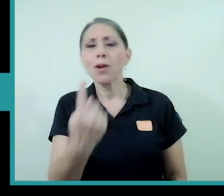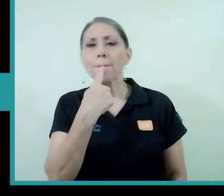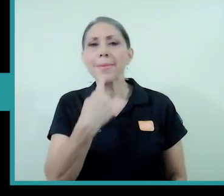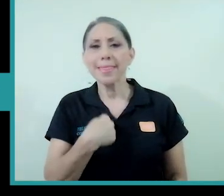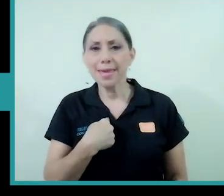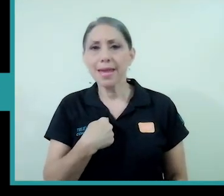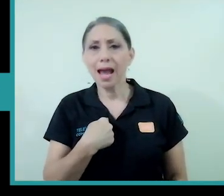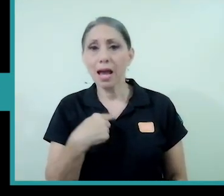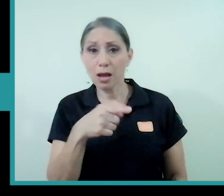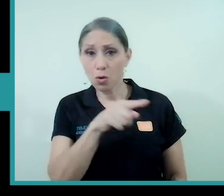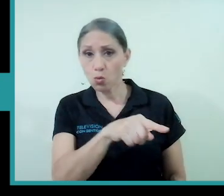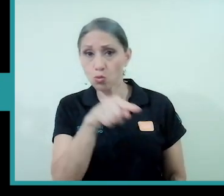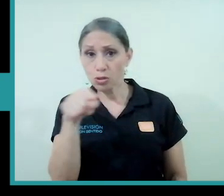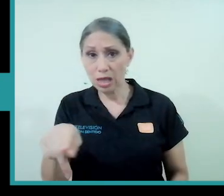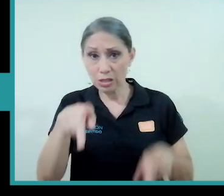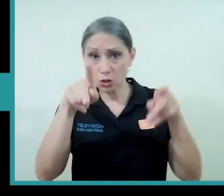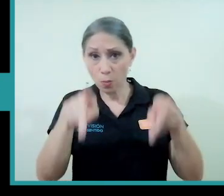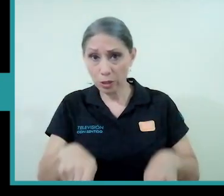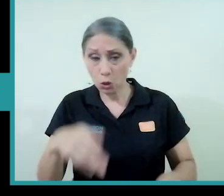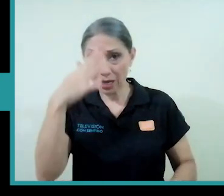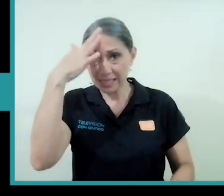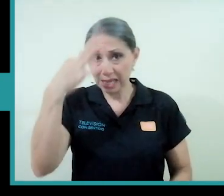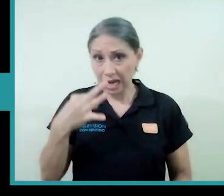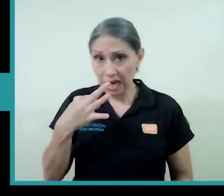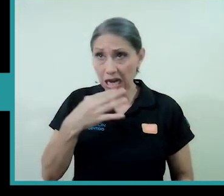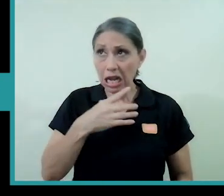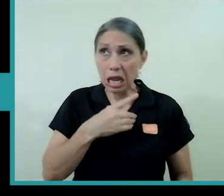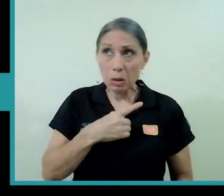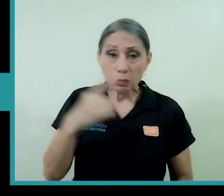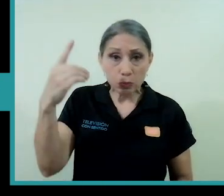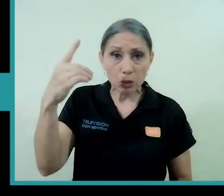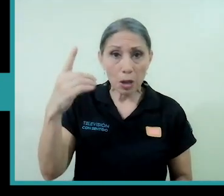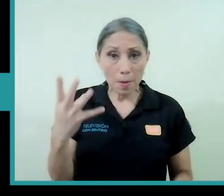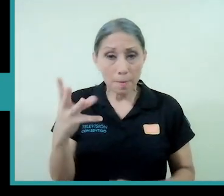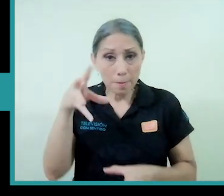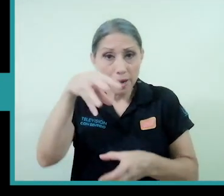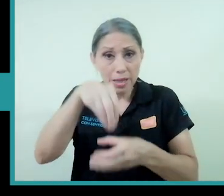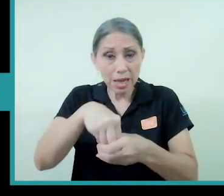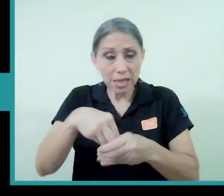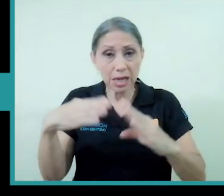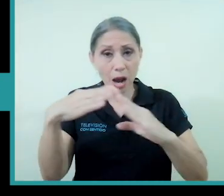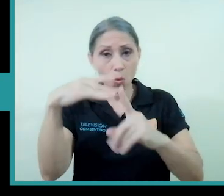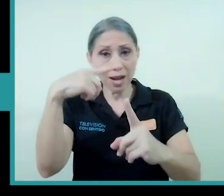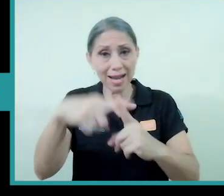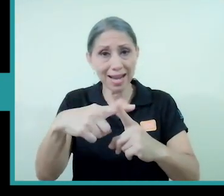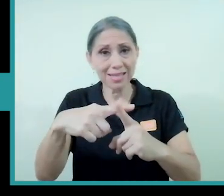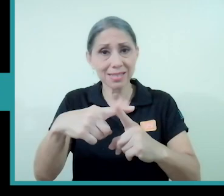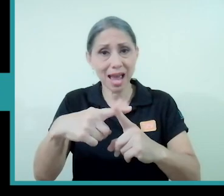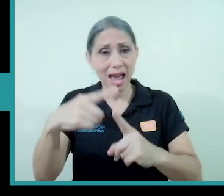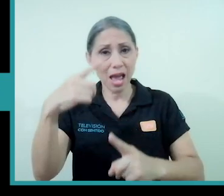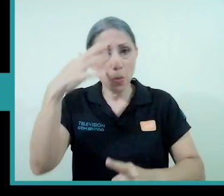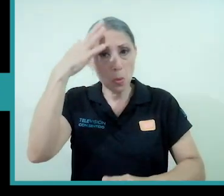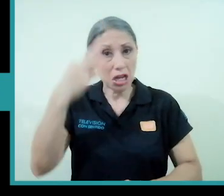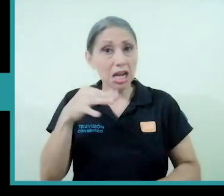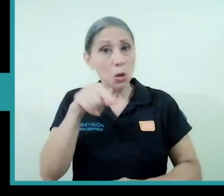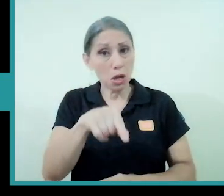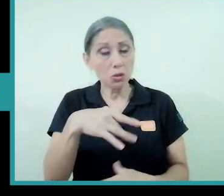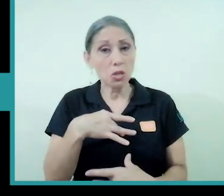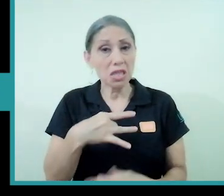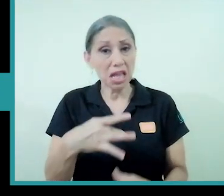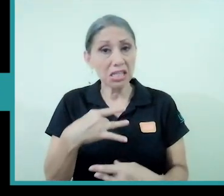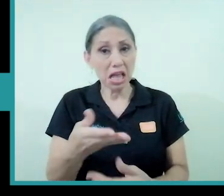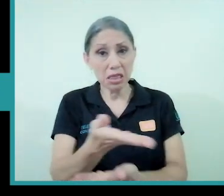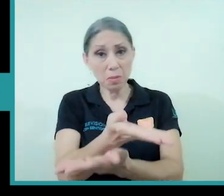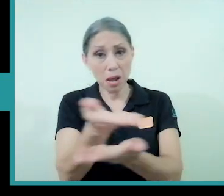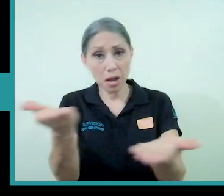si ustedes son personas creyentes si pertenecen a alguna iglesia porque creo que eso podía ser interesante